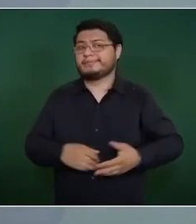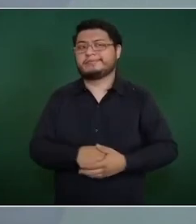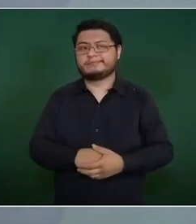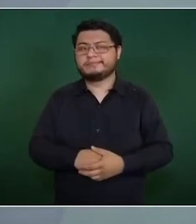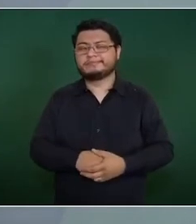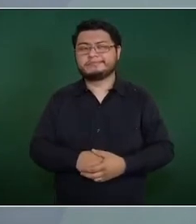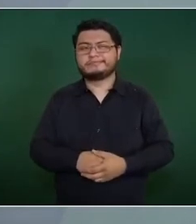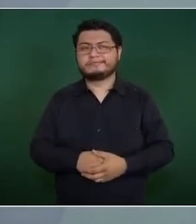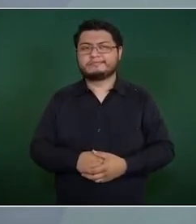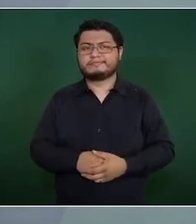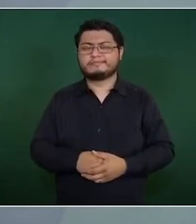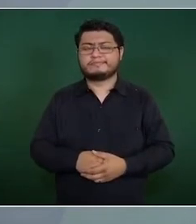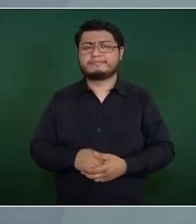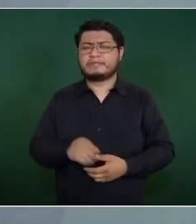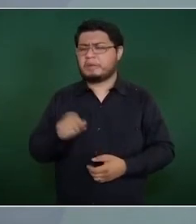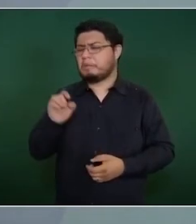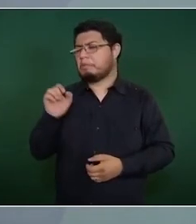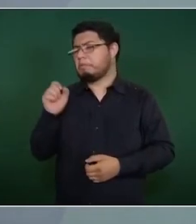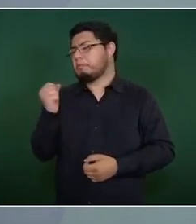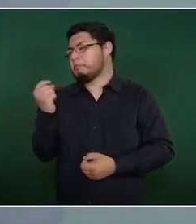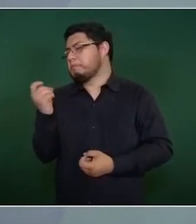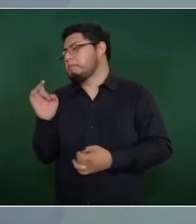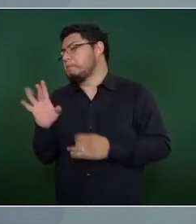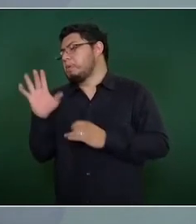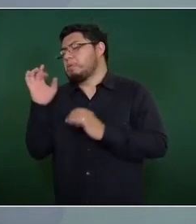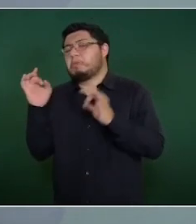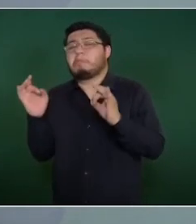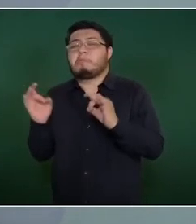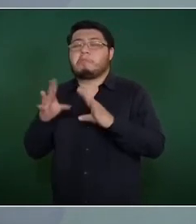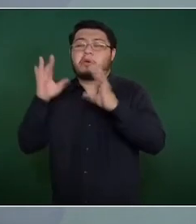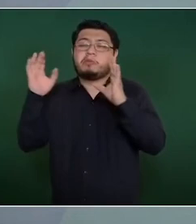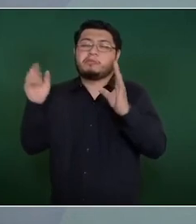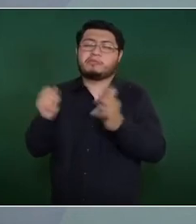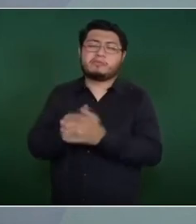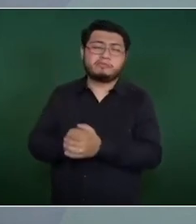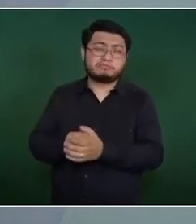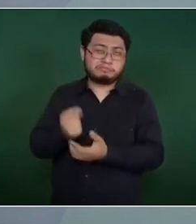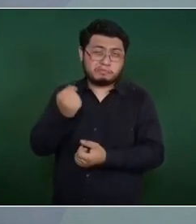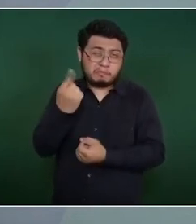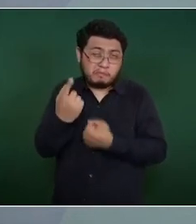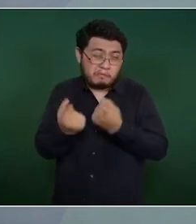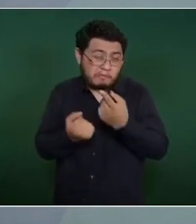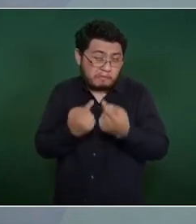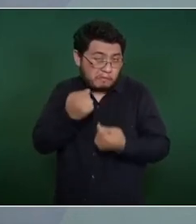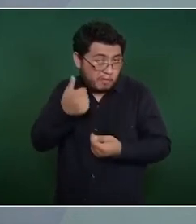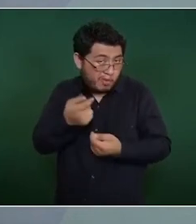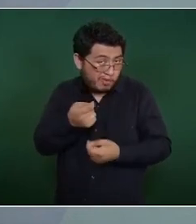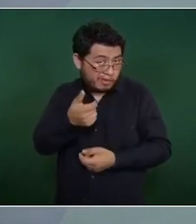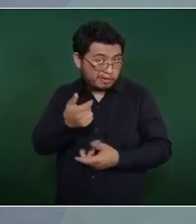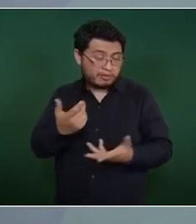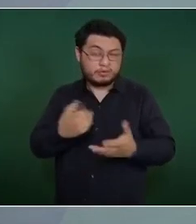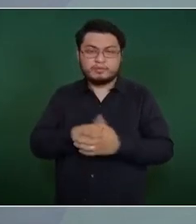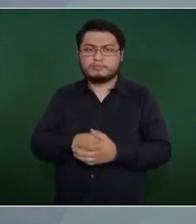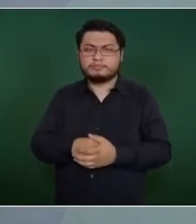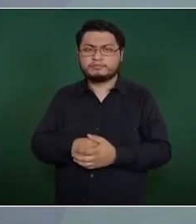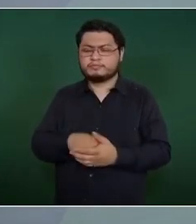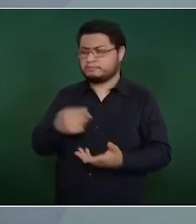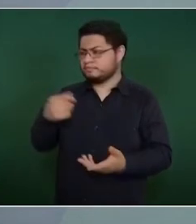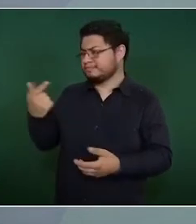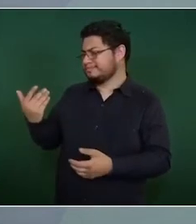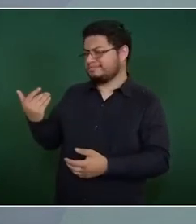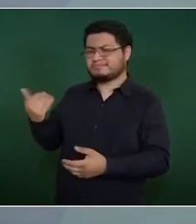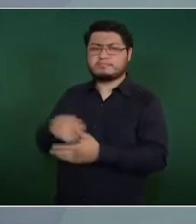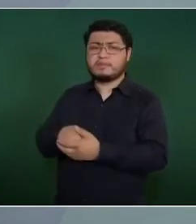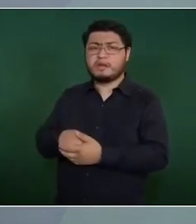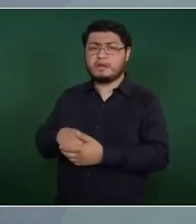Así, destellos, la República Restaurada, 10 años con Juárez y con Lerdo,